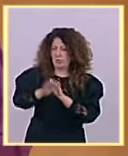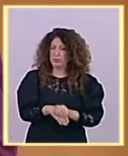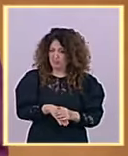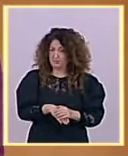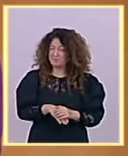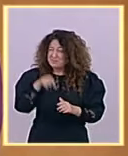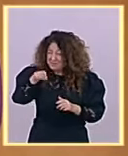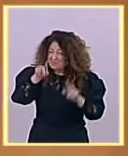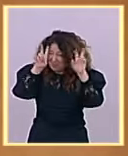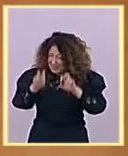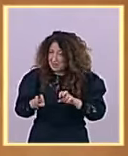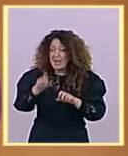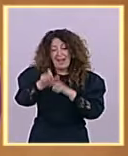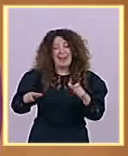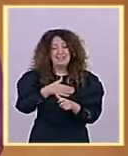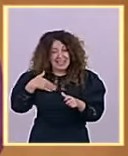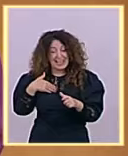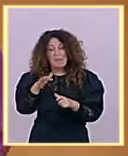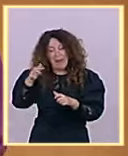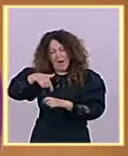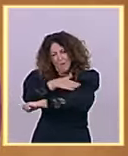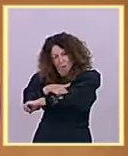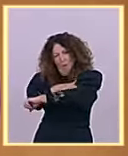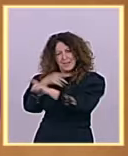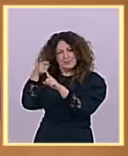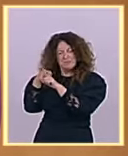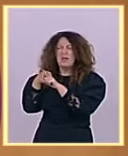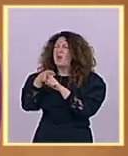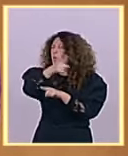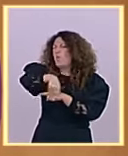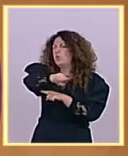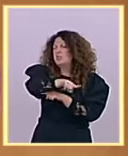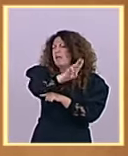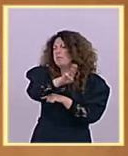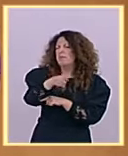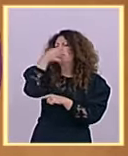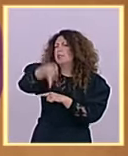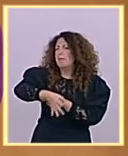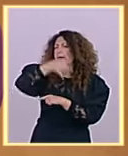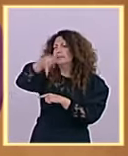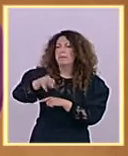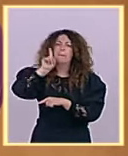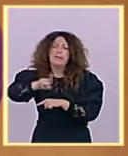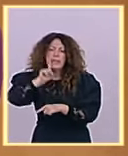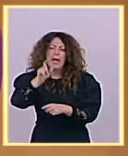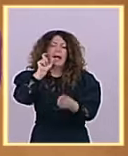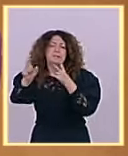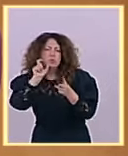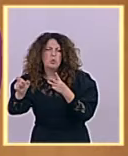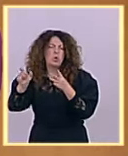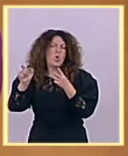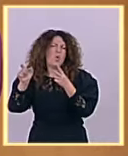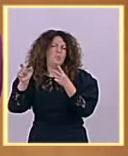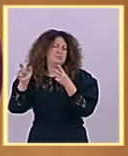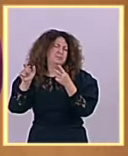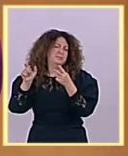ustedes insisto permanentemente la mentira el insulto o la bronca pero fíjese señor Feijó que la última parte de su